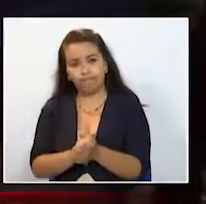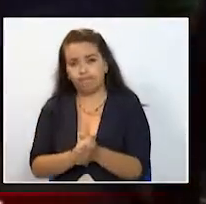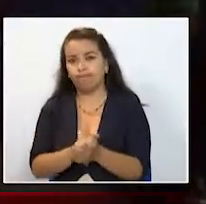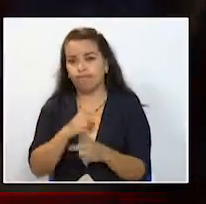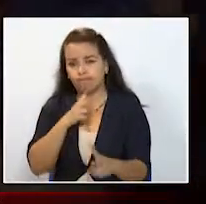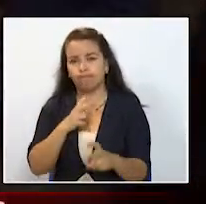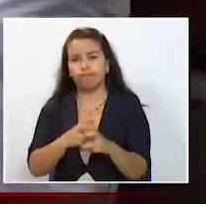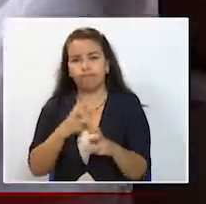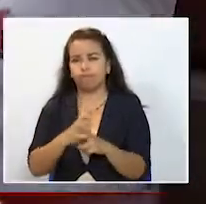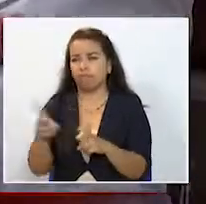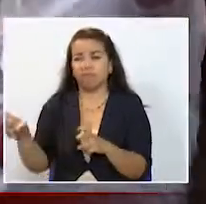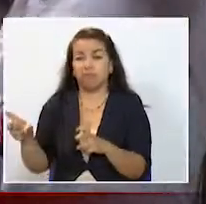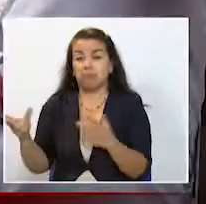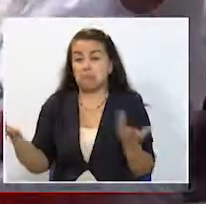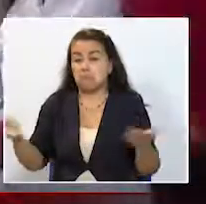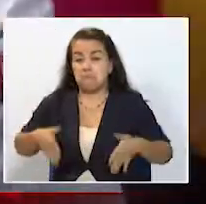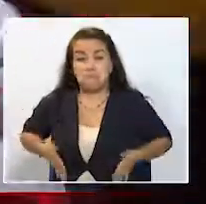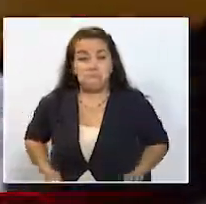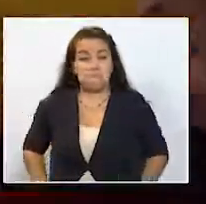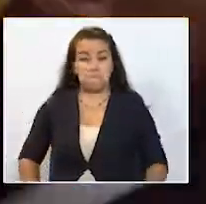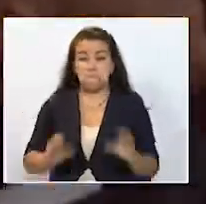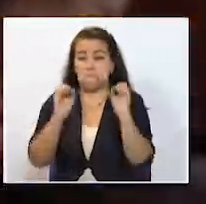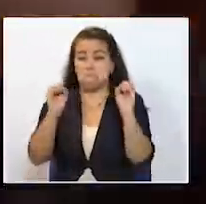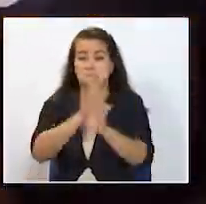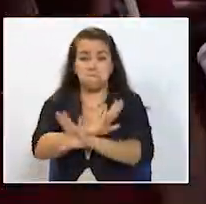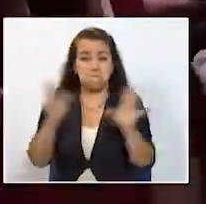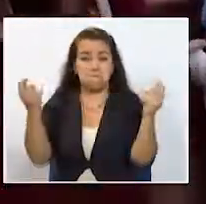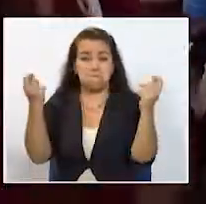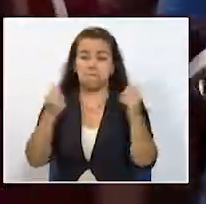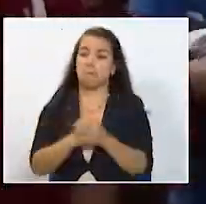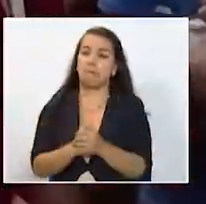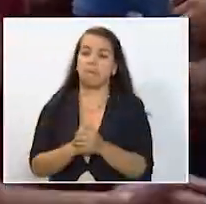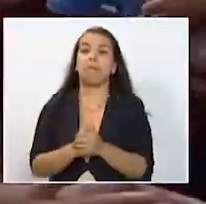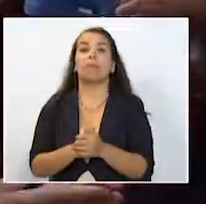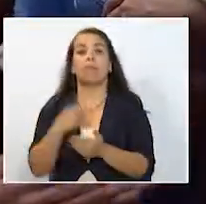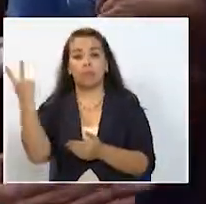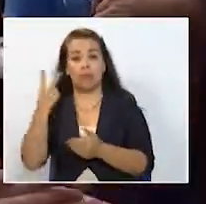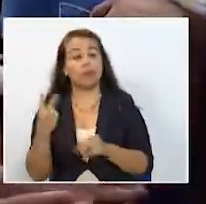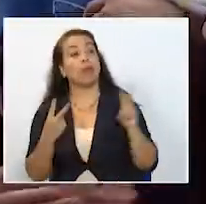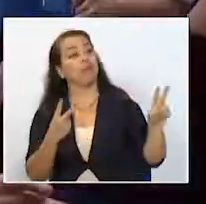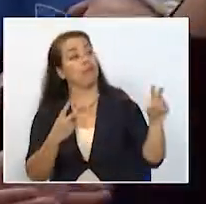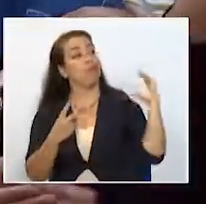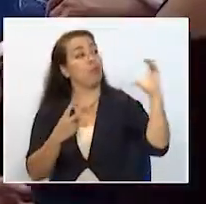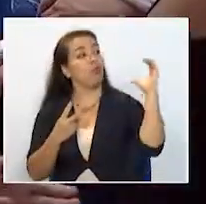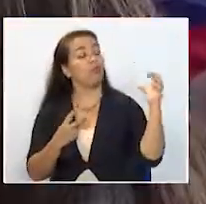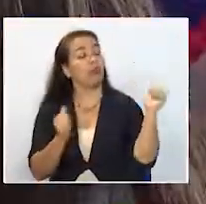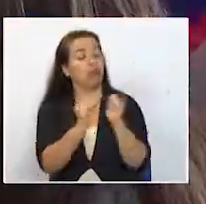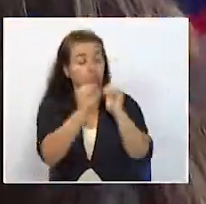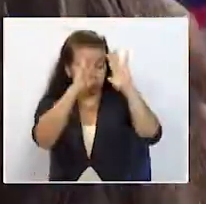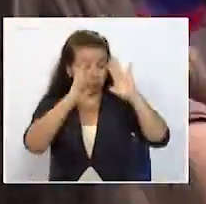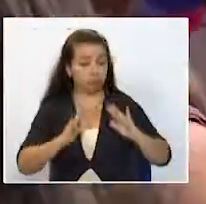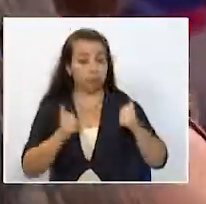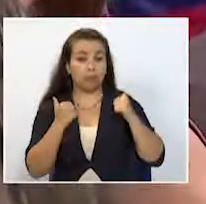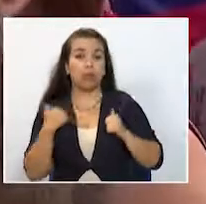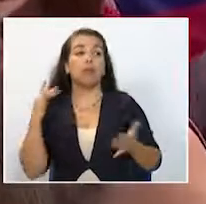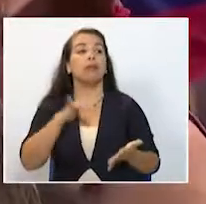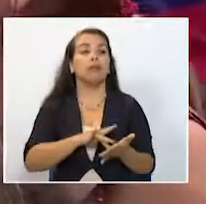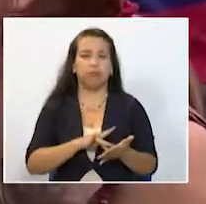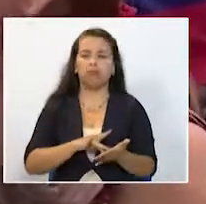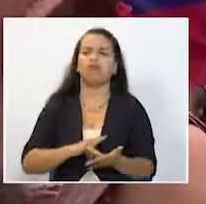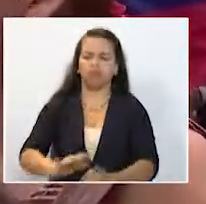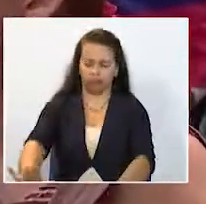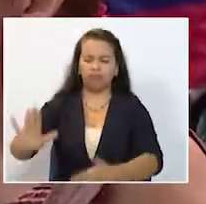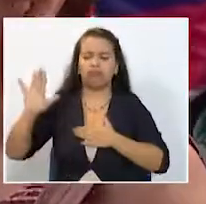de miseria el pueblo venezolano siempre ha visto a Colombia como un buen vecino quienes hoy habitan estas tierras dan entera fe de